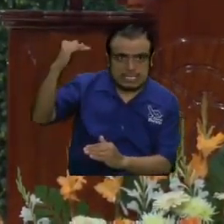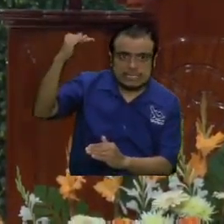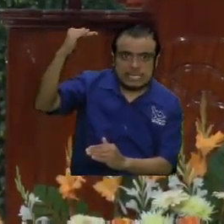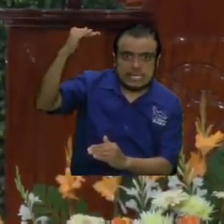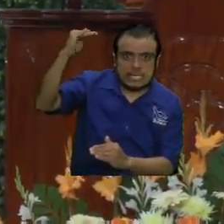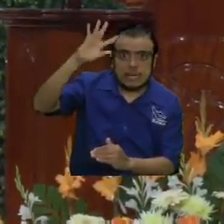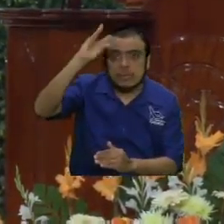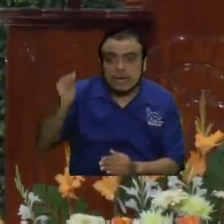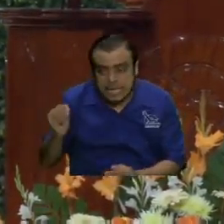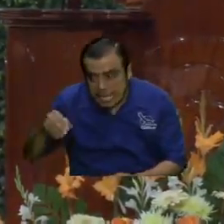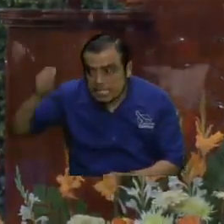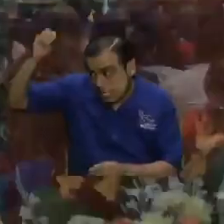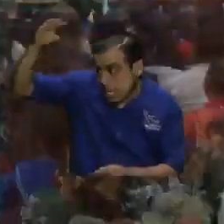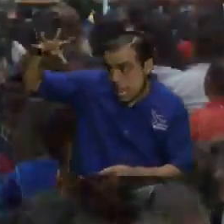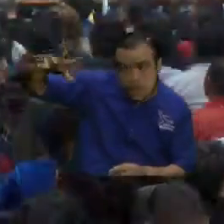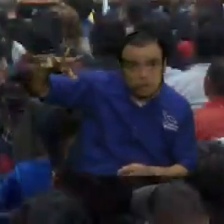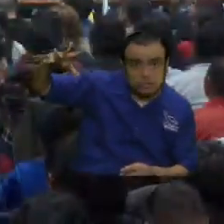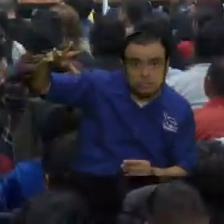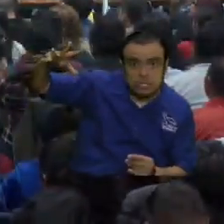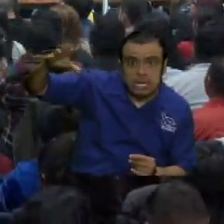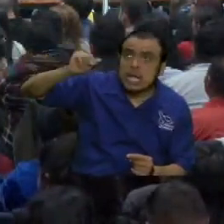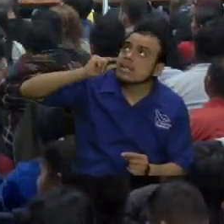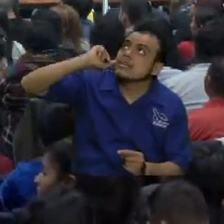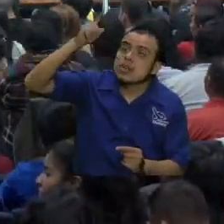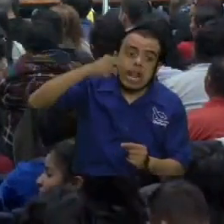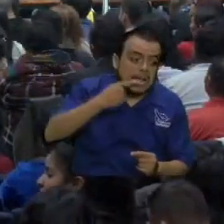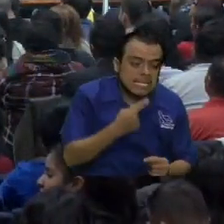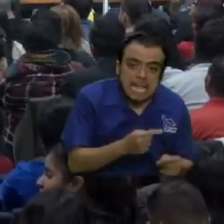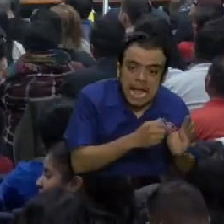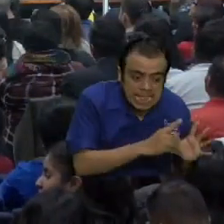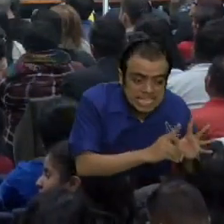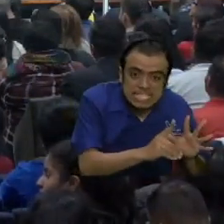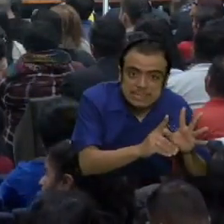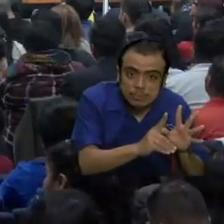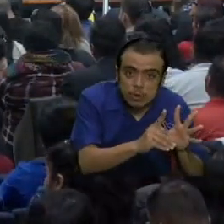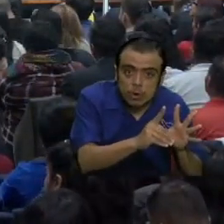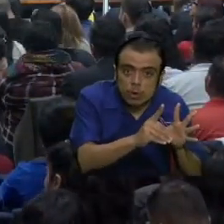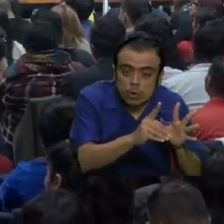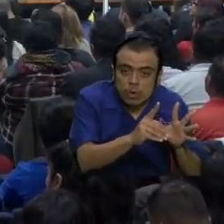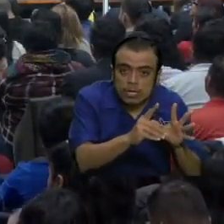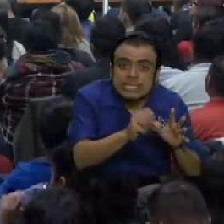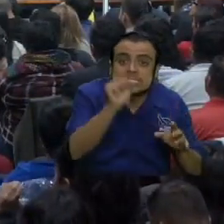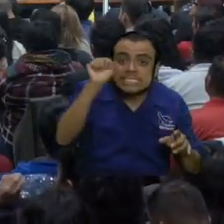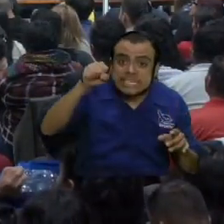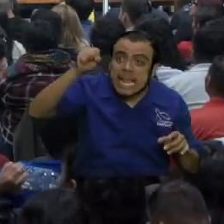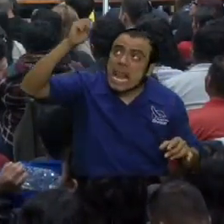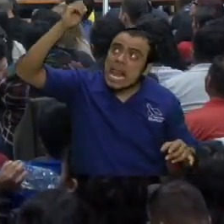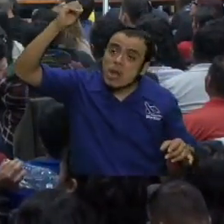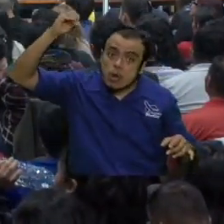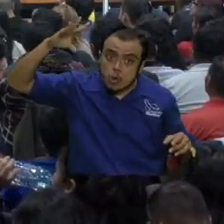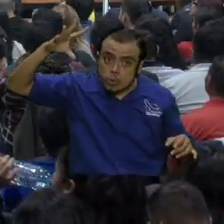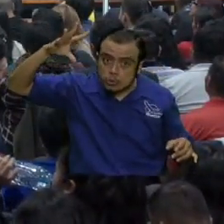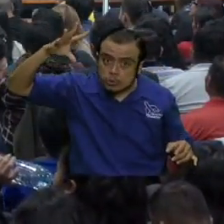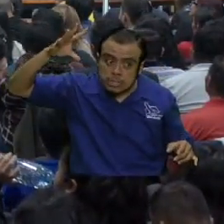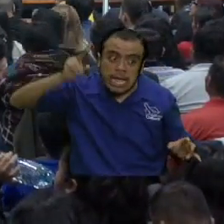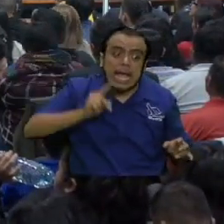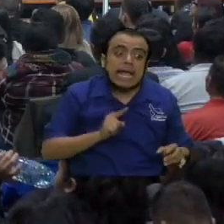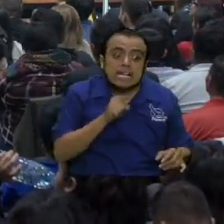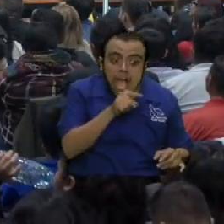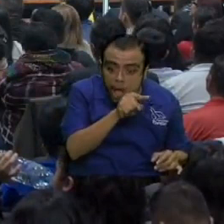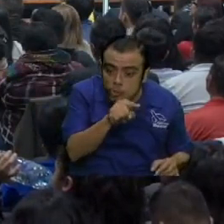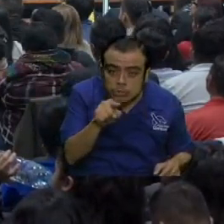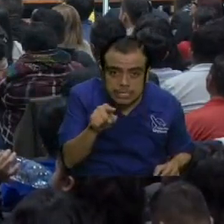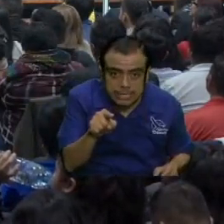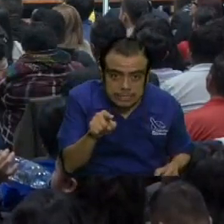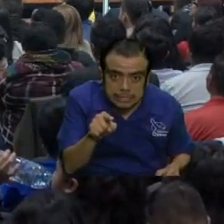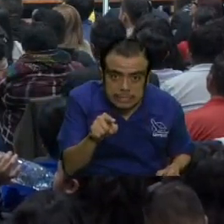ya estando en el reino de la luz admirable, el Señor le dice a sus discípulos, si la luz que hay en vosotros